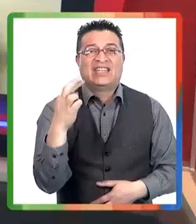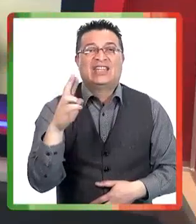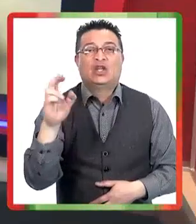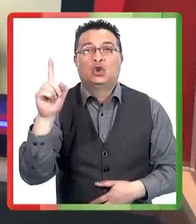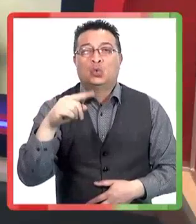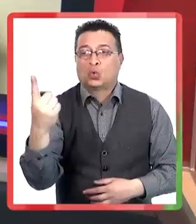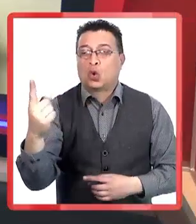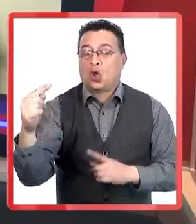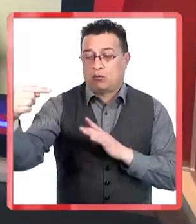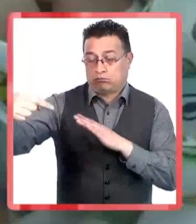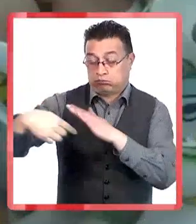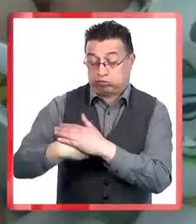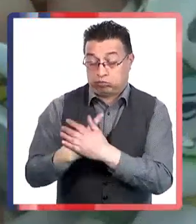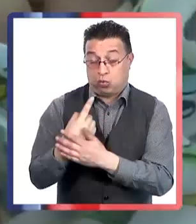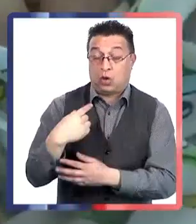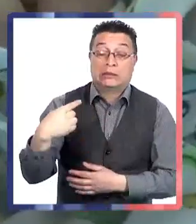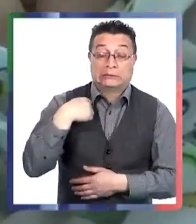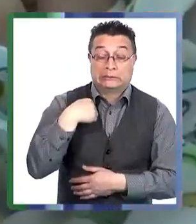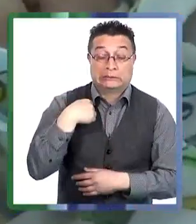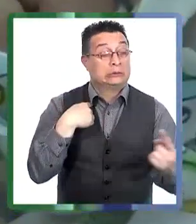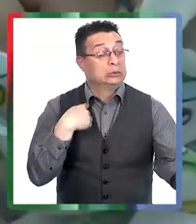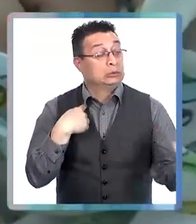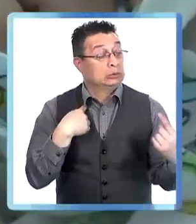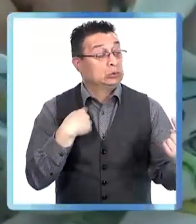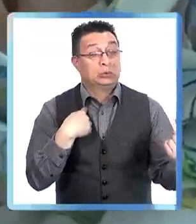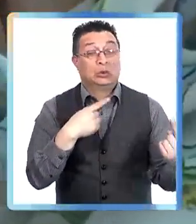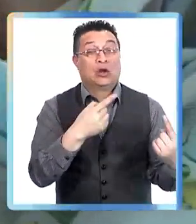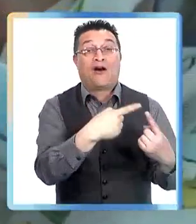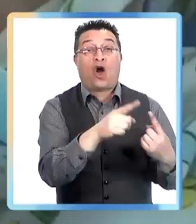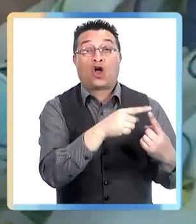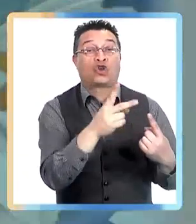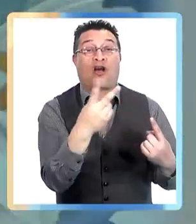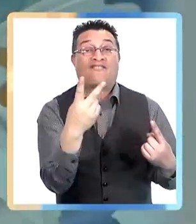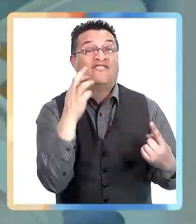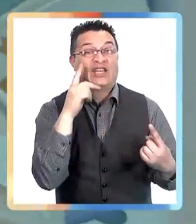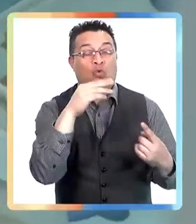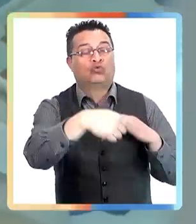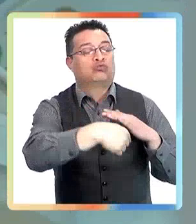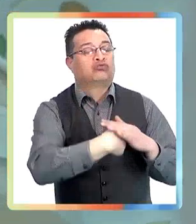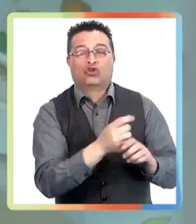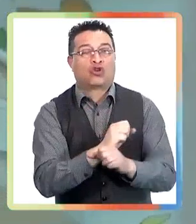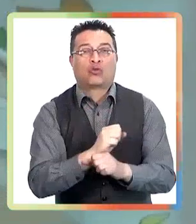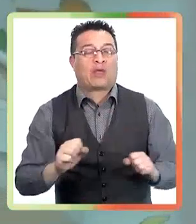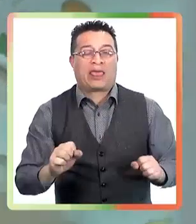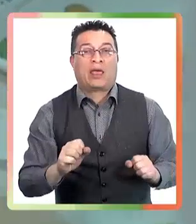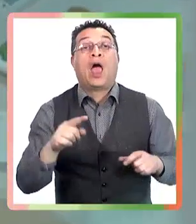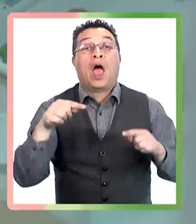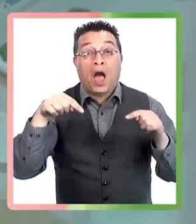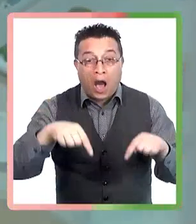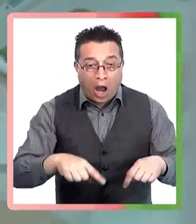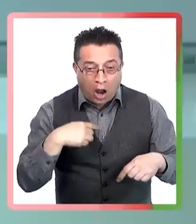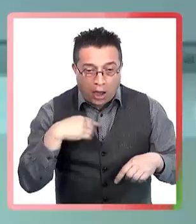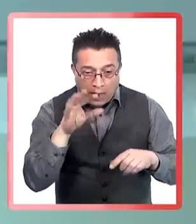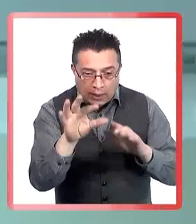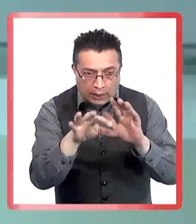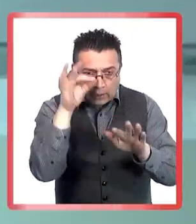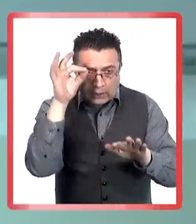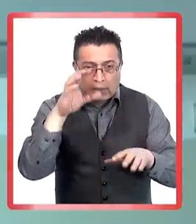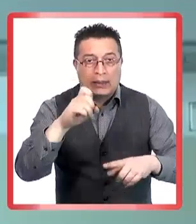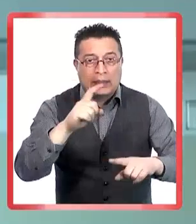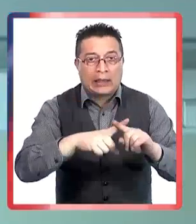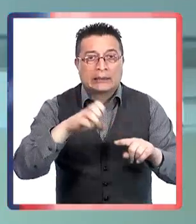exámenes en que podemos hacer paneles virales que se llaman que con un hisopado, la misma técnica de la PCR COVID, se buscan